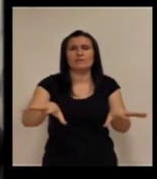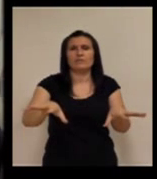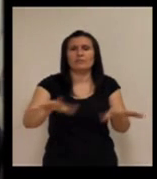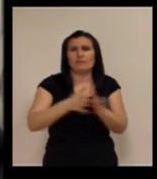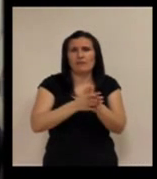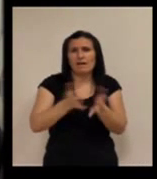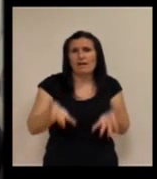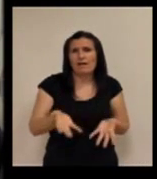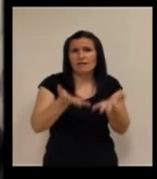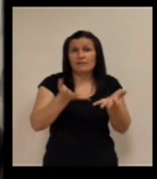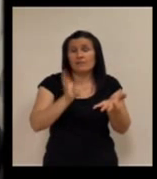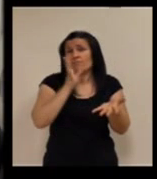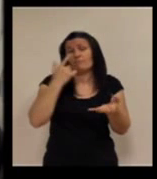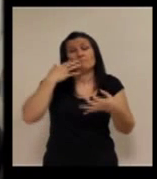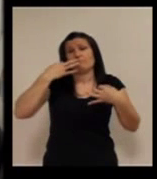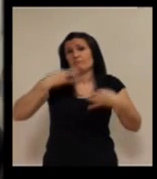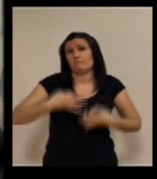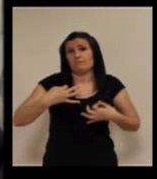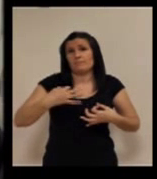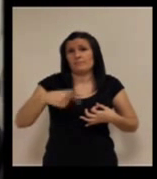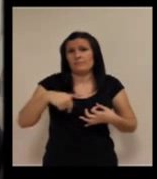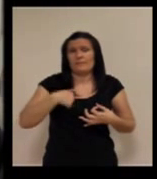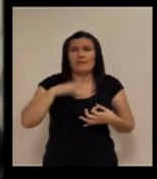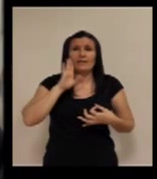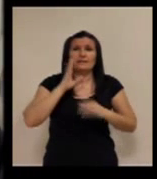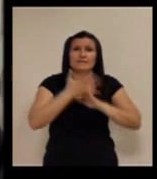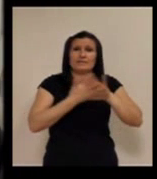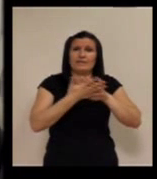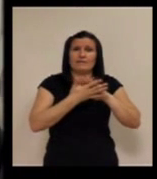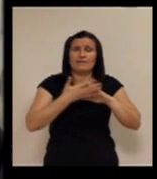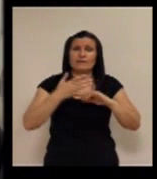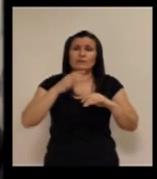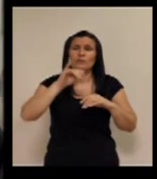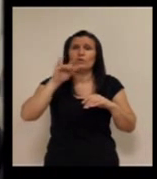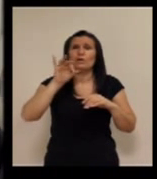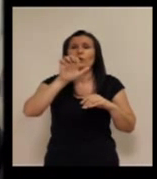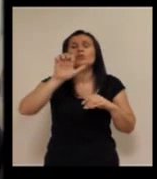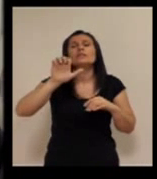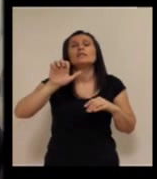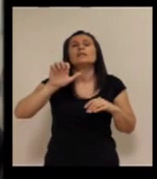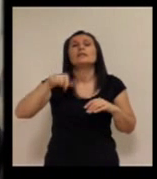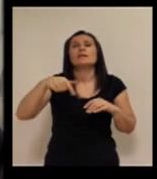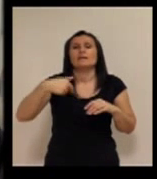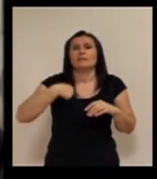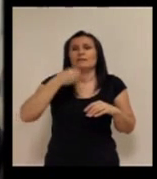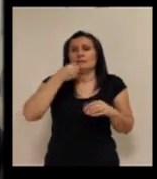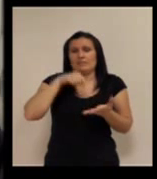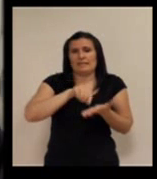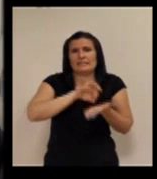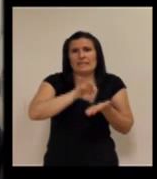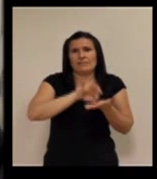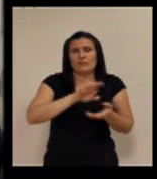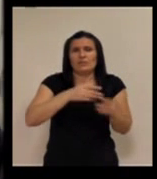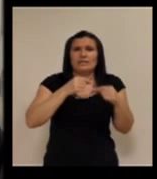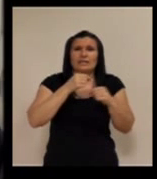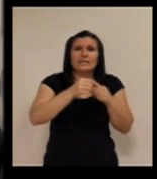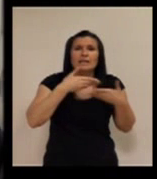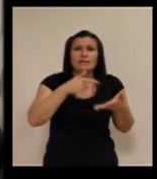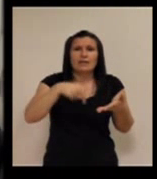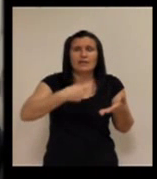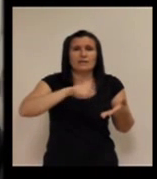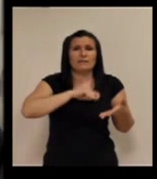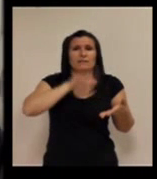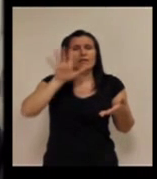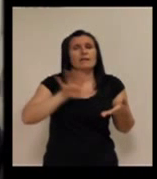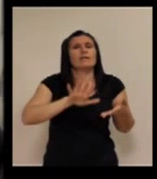difundáis y que y bueno porque realmente además tal como ha comentado antes José Manuel tenemos muy